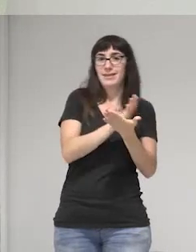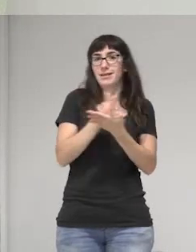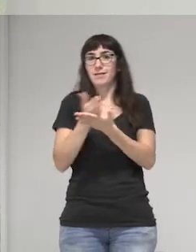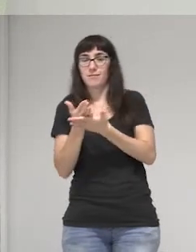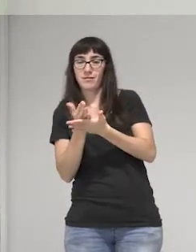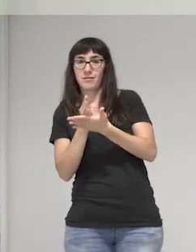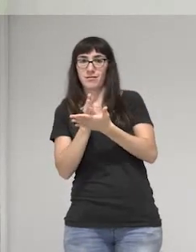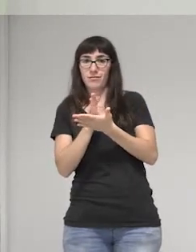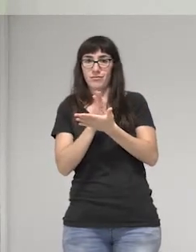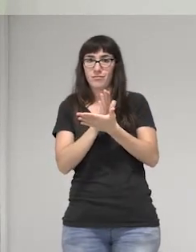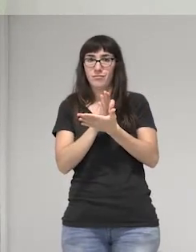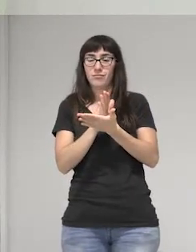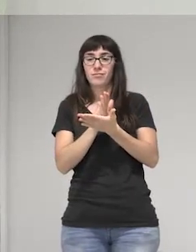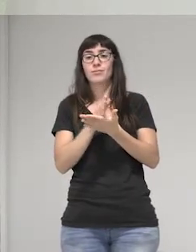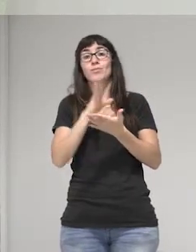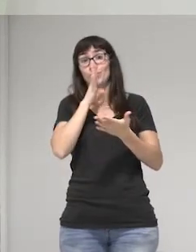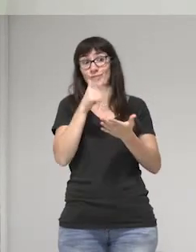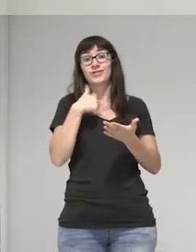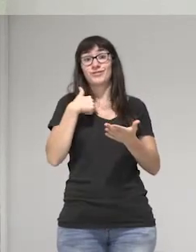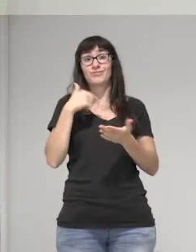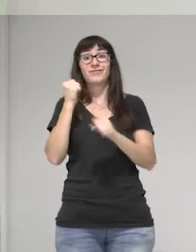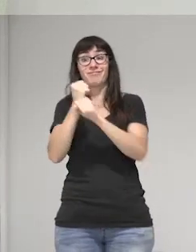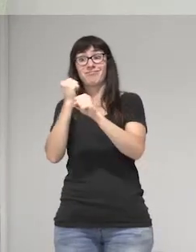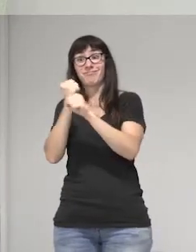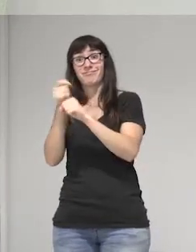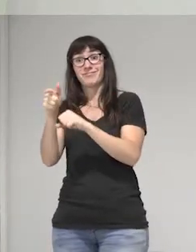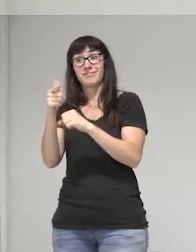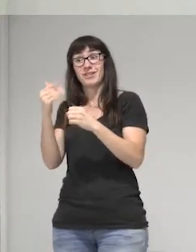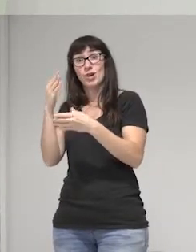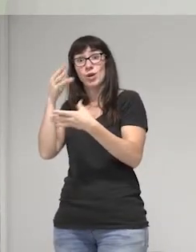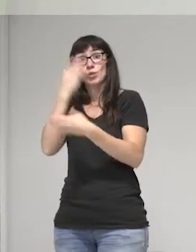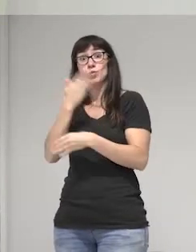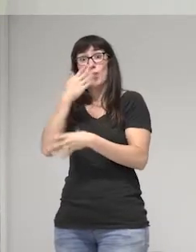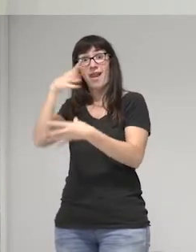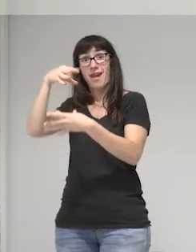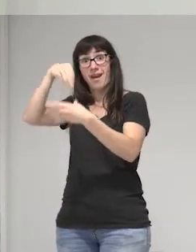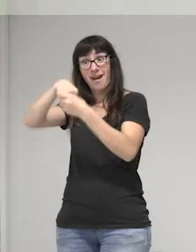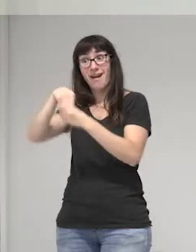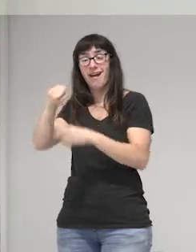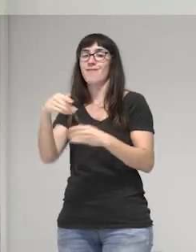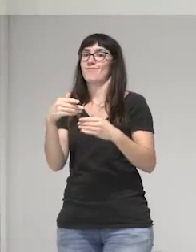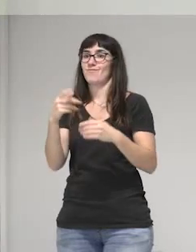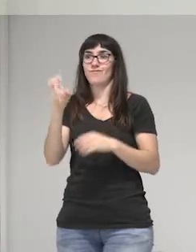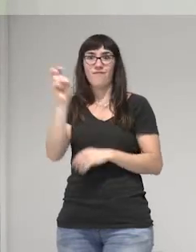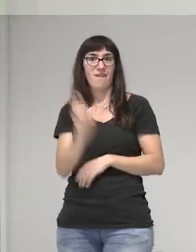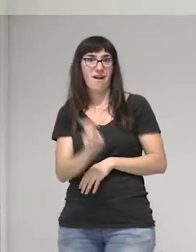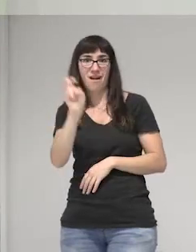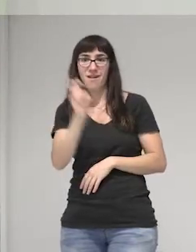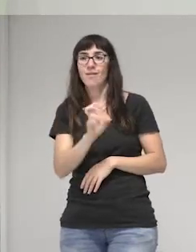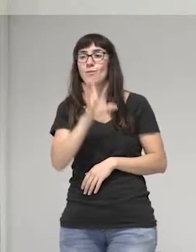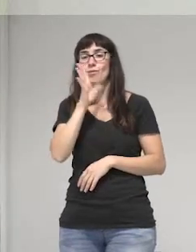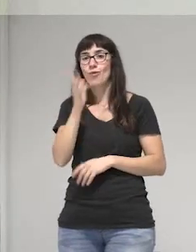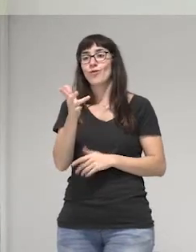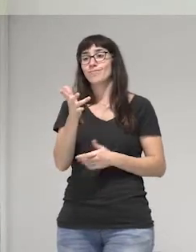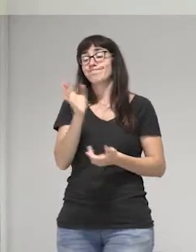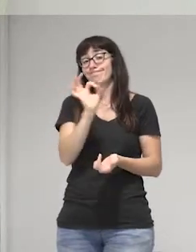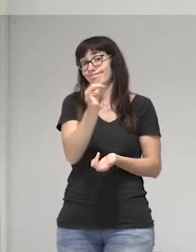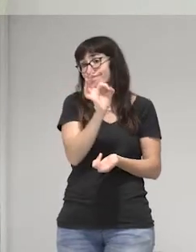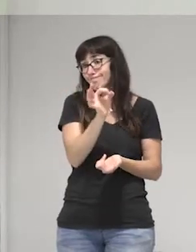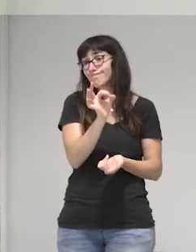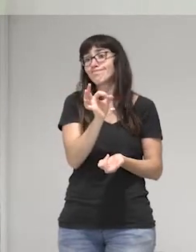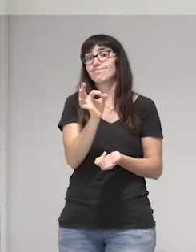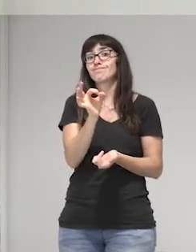trabajo con la escuela me es muy útil, porque generalmente y normalmente y lamentablemente